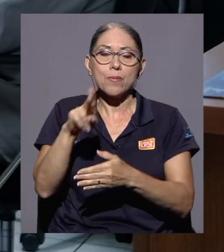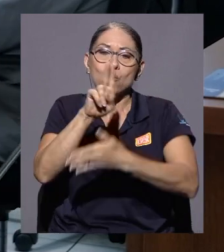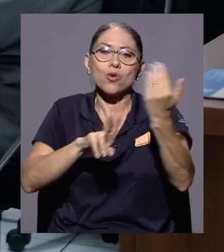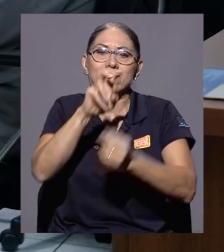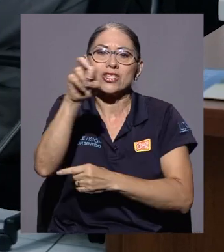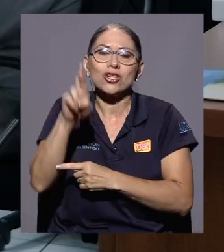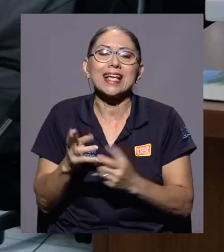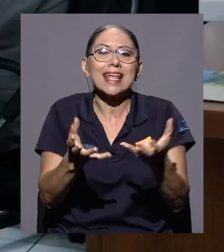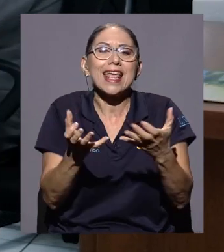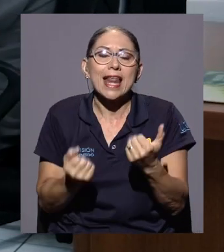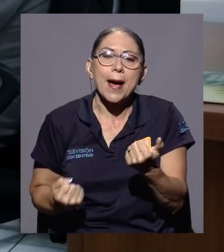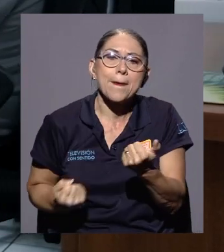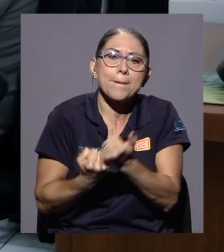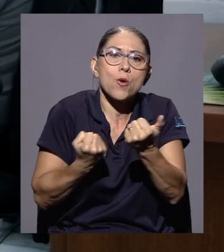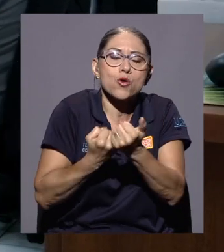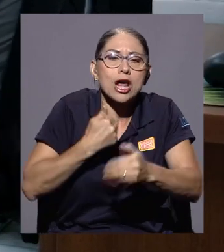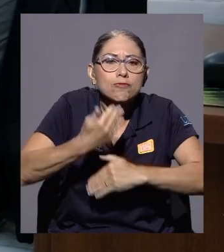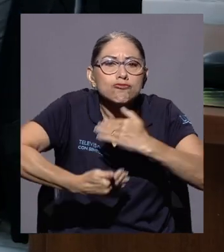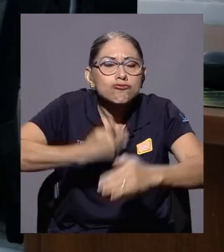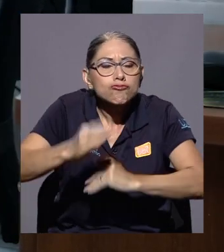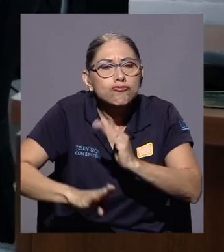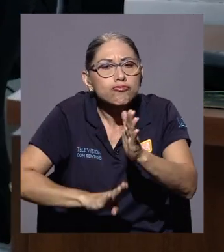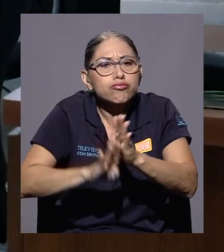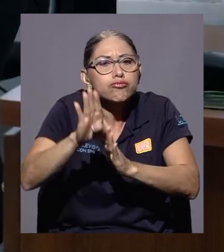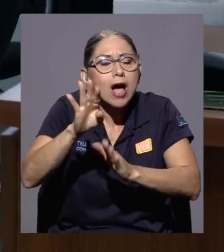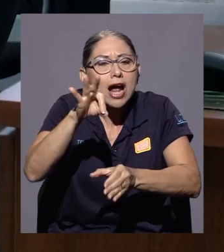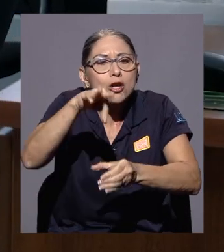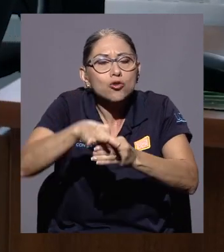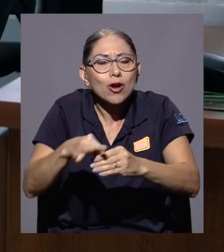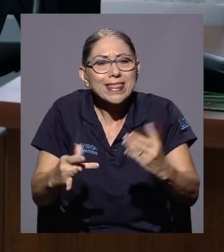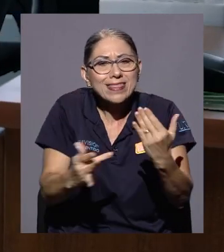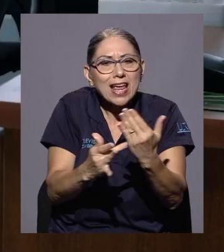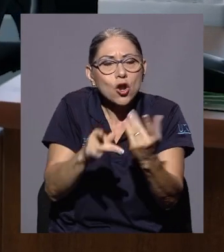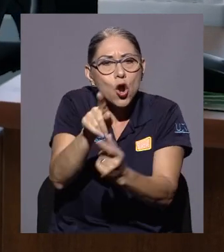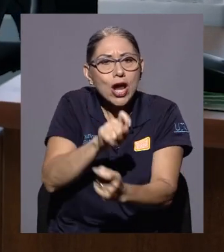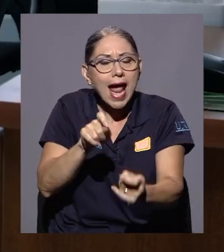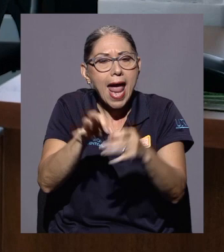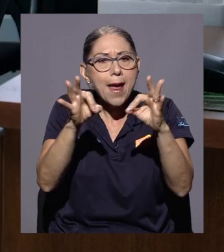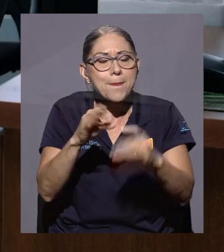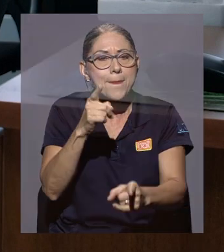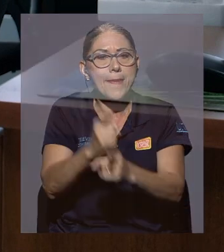Universidad de Costa Rica busca apoyar el avance hacia una agricultura más tecnológica y precisa.